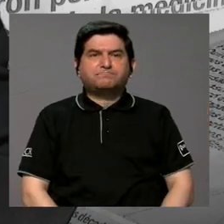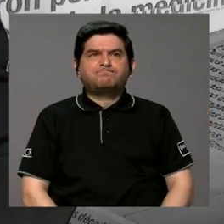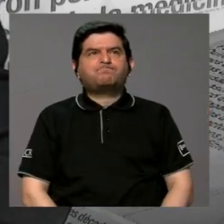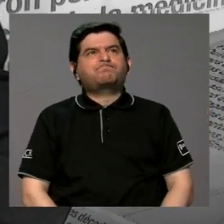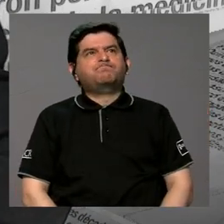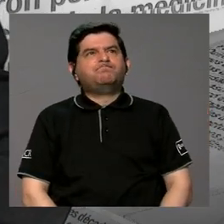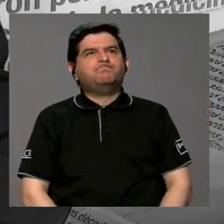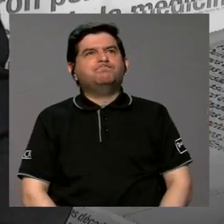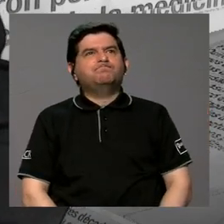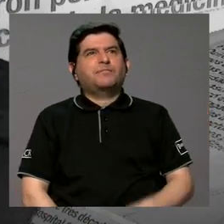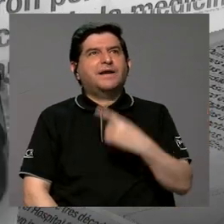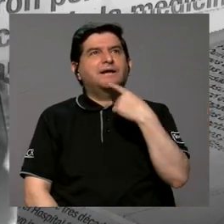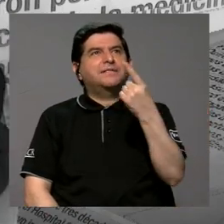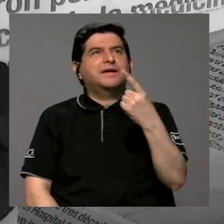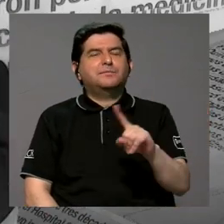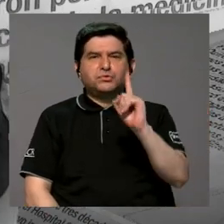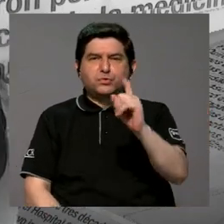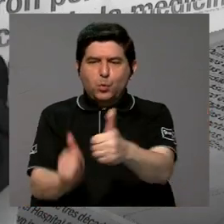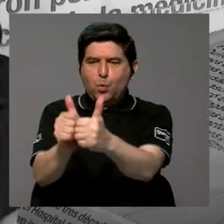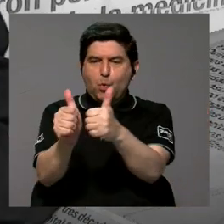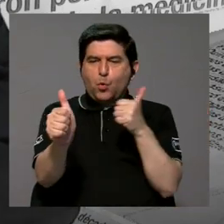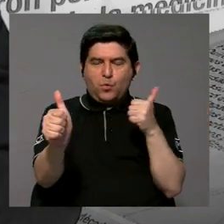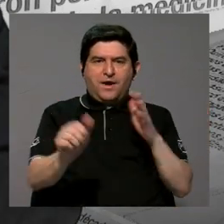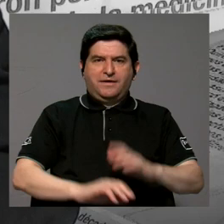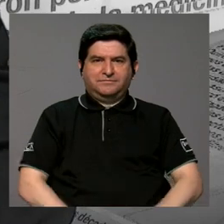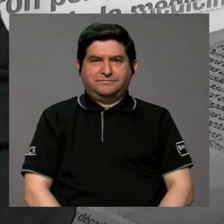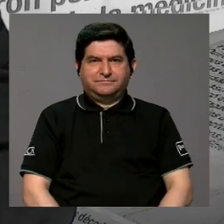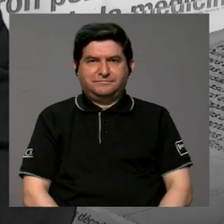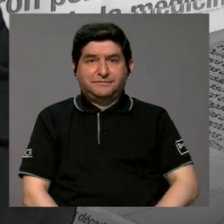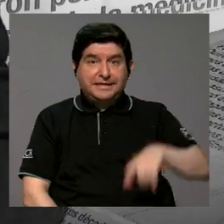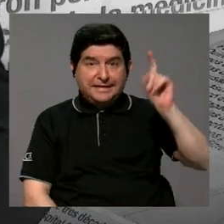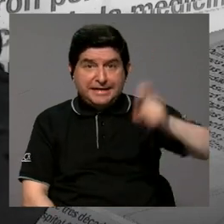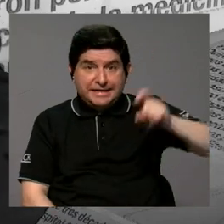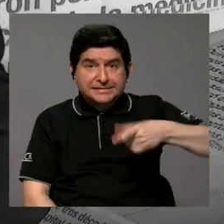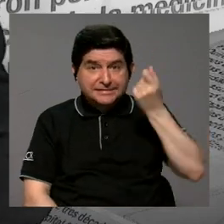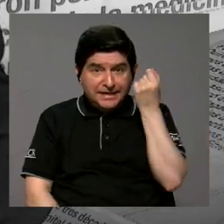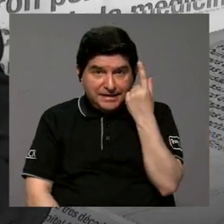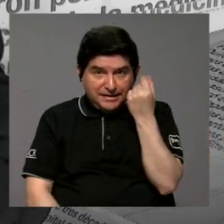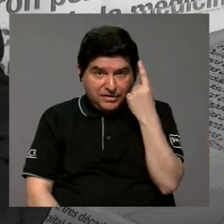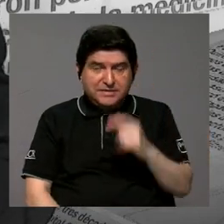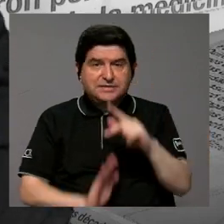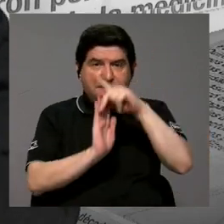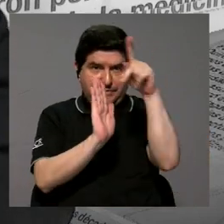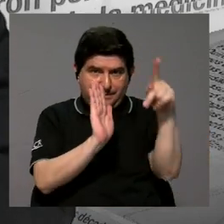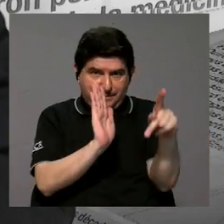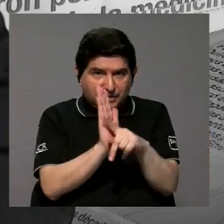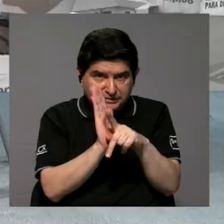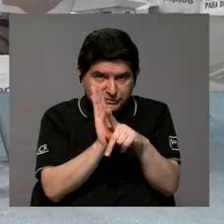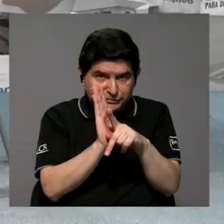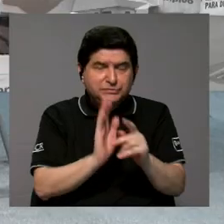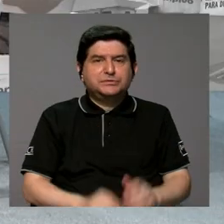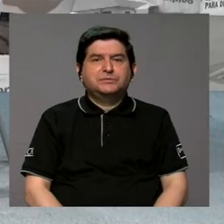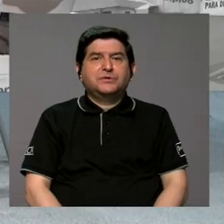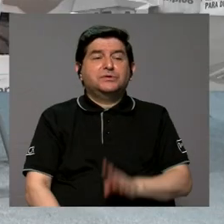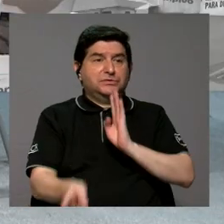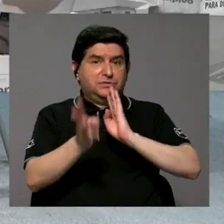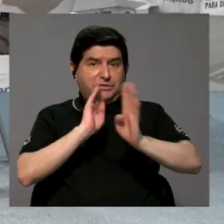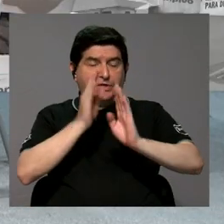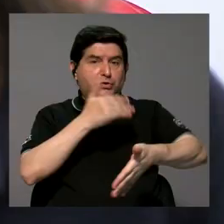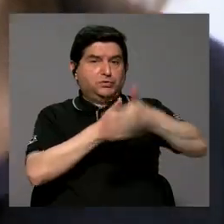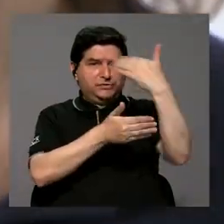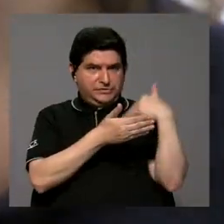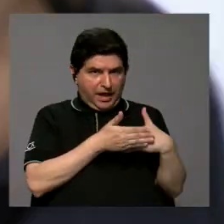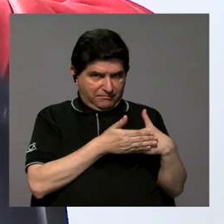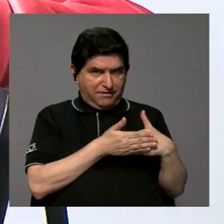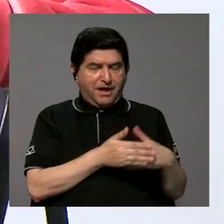digamos que una regresión, tenemos que volver a entender esos principios de los que hablábamos, ¿verdad?